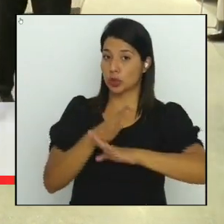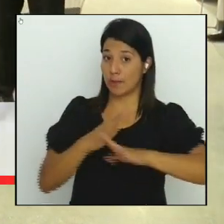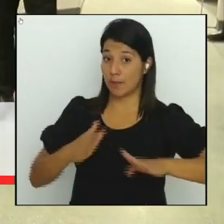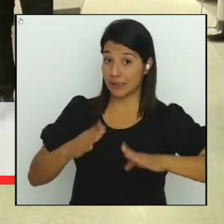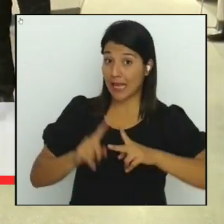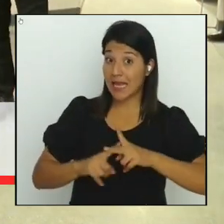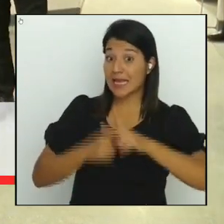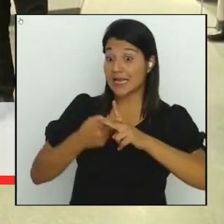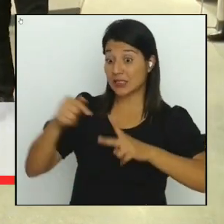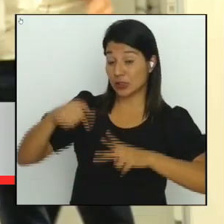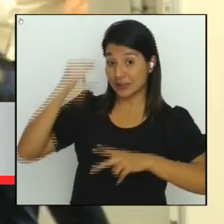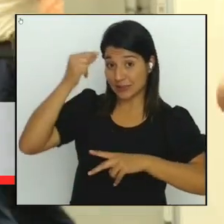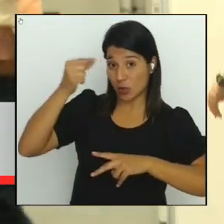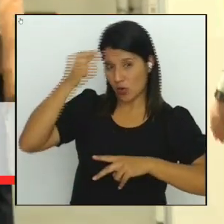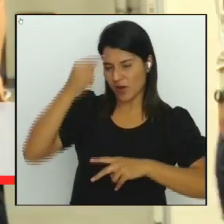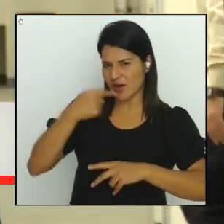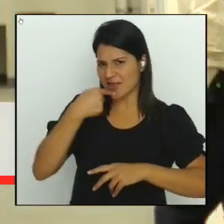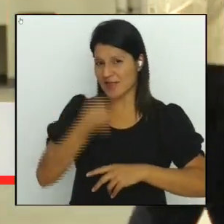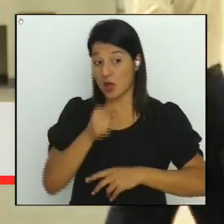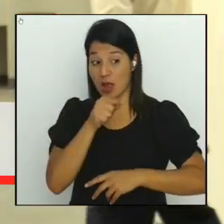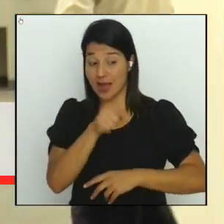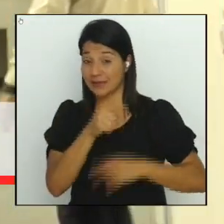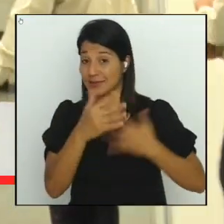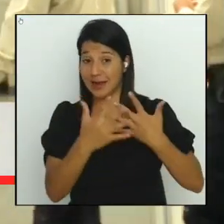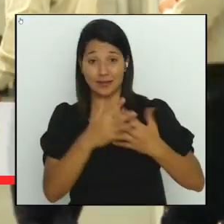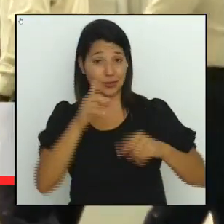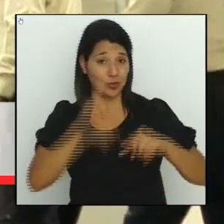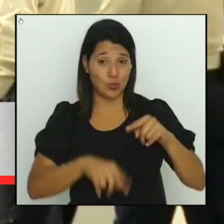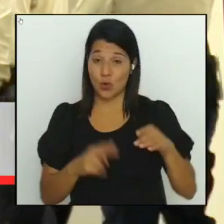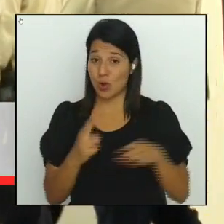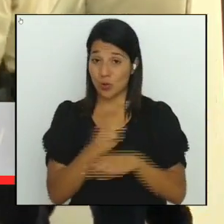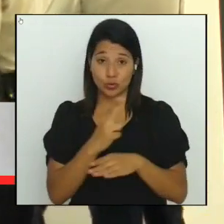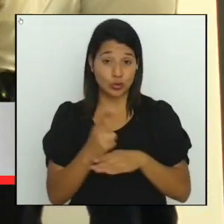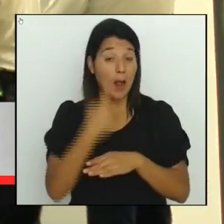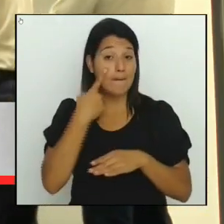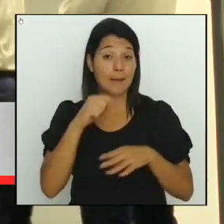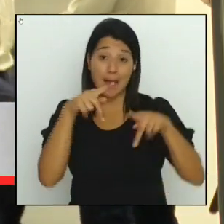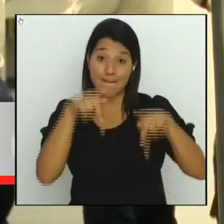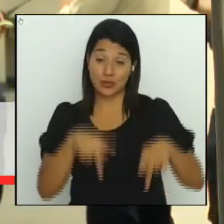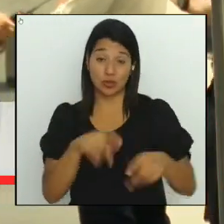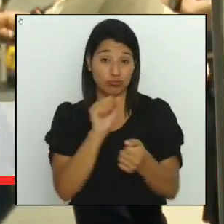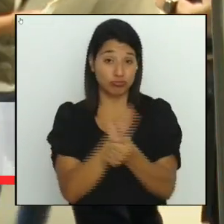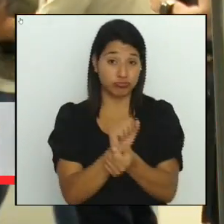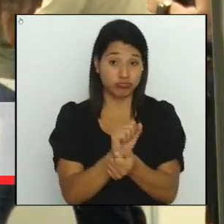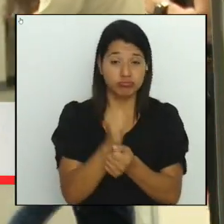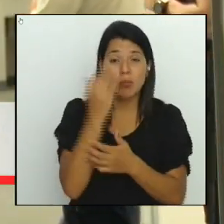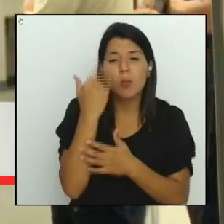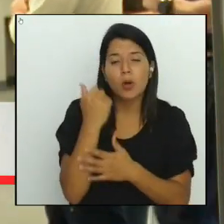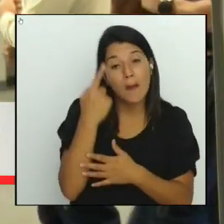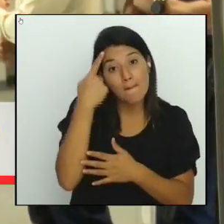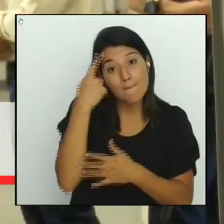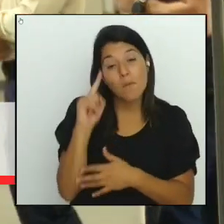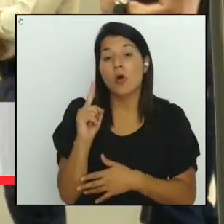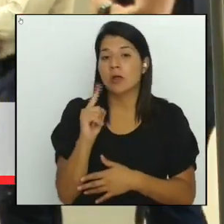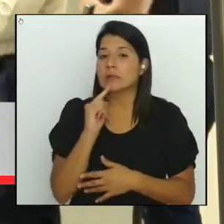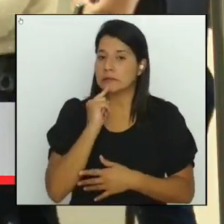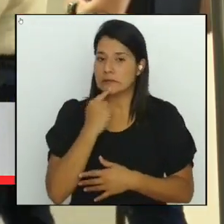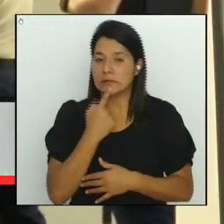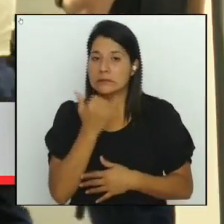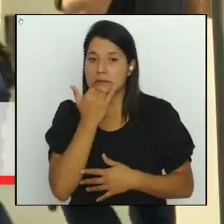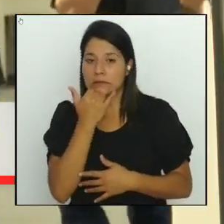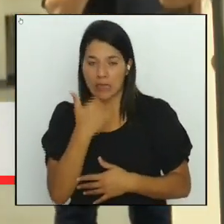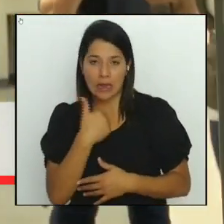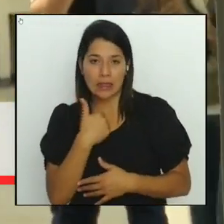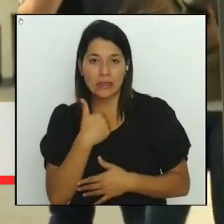alertaron de que esta cárcel no puede ser utilizada para privados de libertad por las serias y graves deficiencias que tiene en medidas de